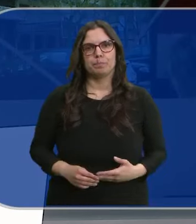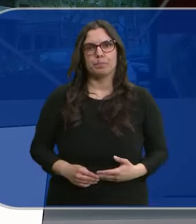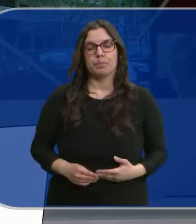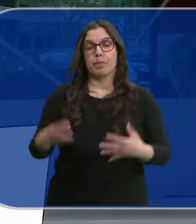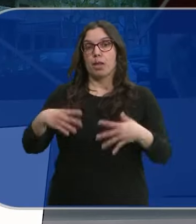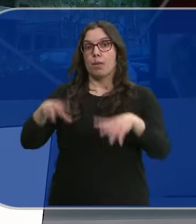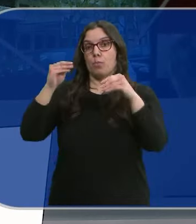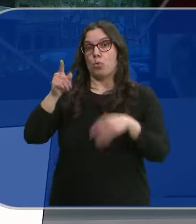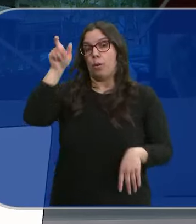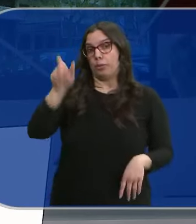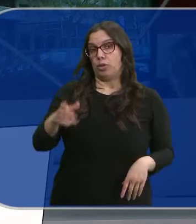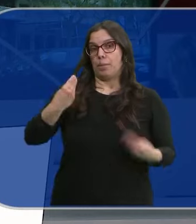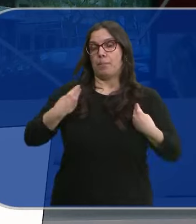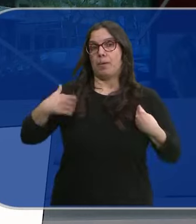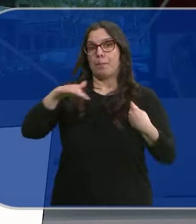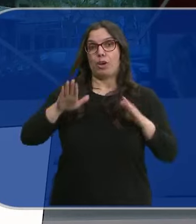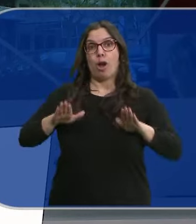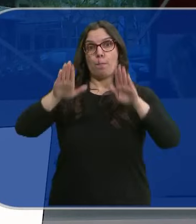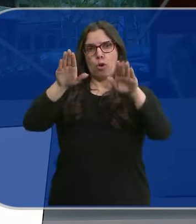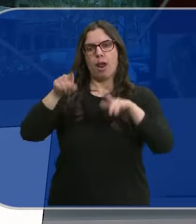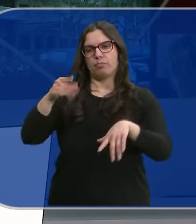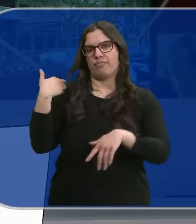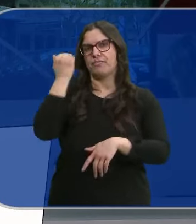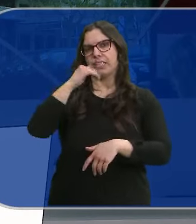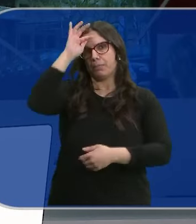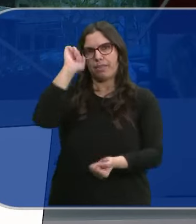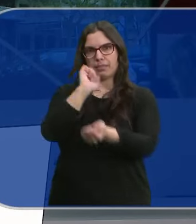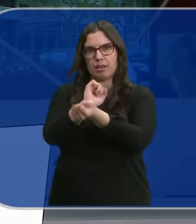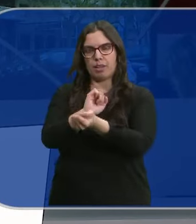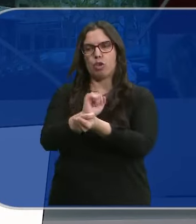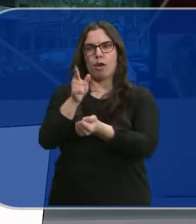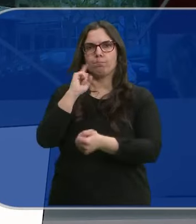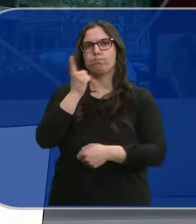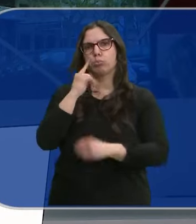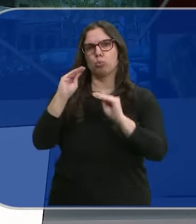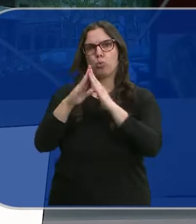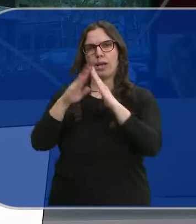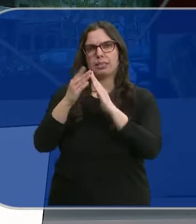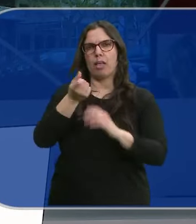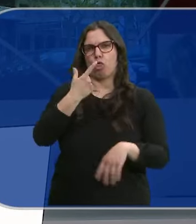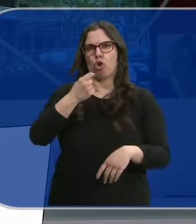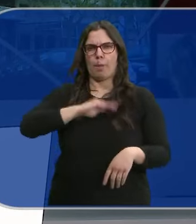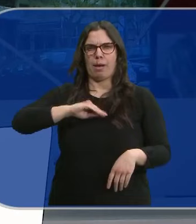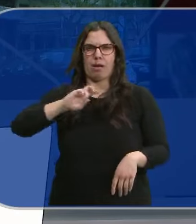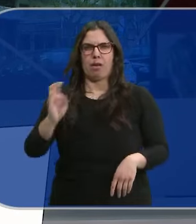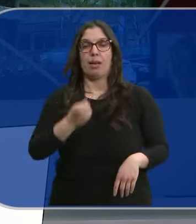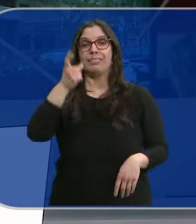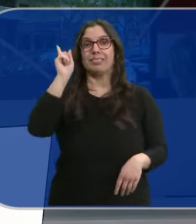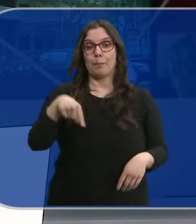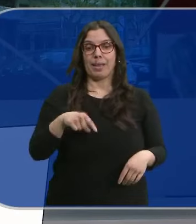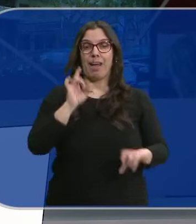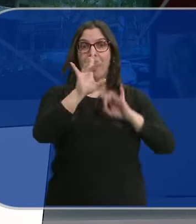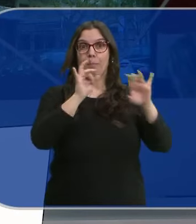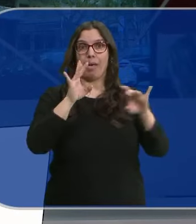En Burgos, un vecino del barrio de Gamonal ha sido detenido este fin de semana con un importante alijo de droga en su domicilio. Además, se ha desmantelado el